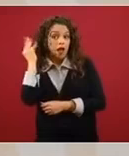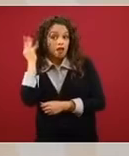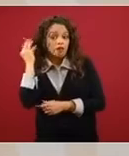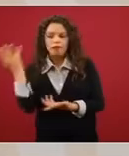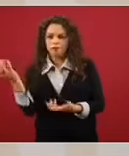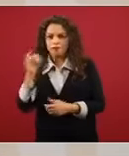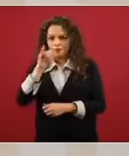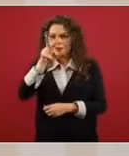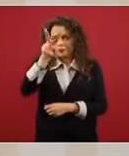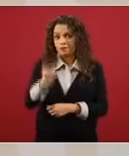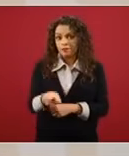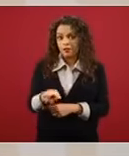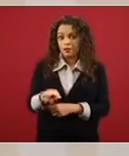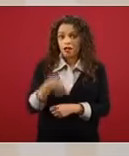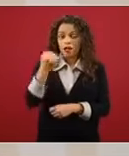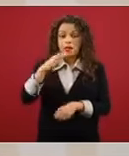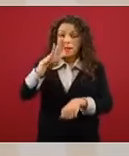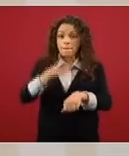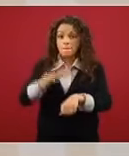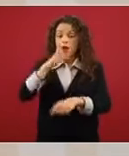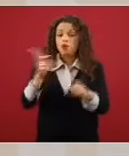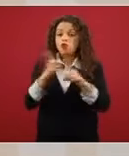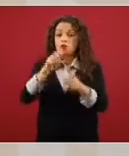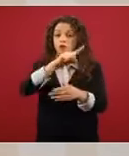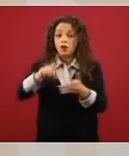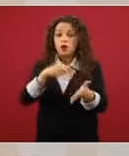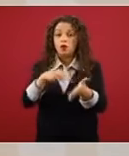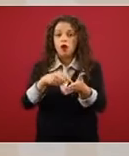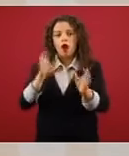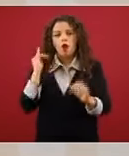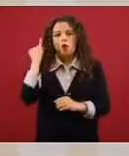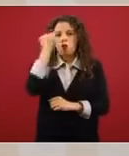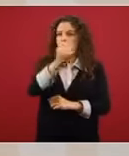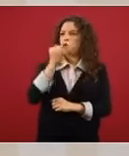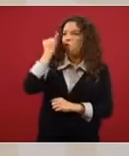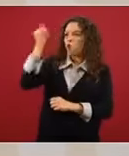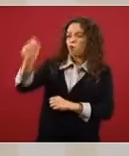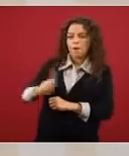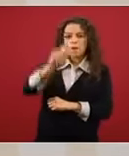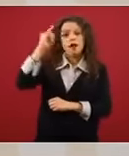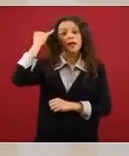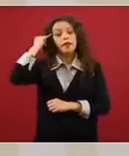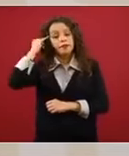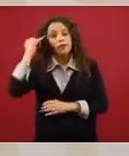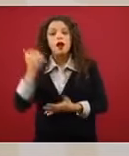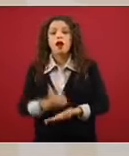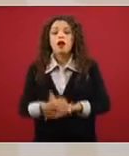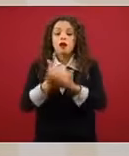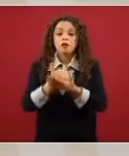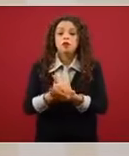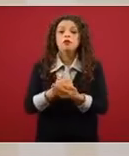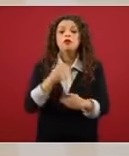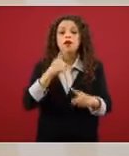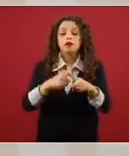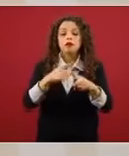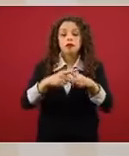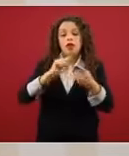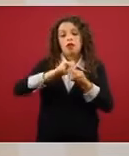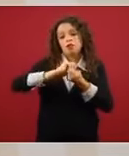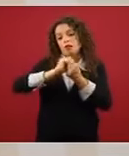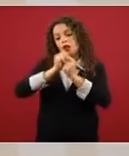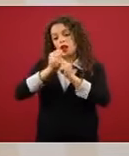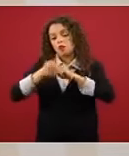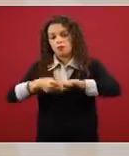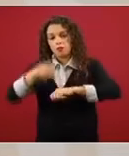radio y sobre todo en zonas indígenas y nos están ayudando incluso con traductores para tener completa las